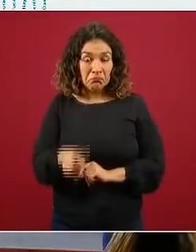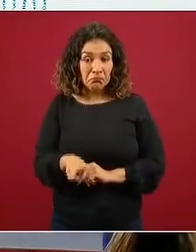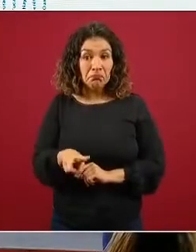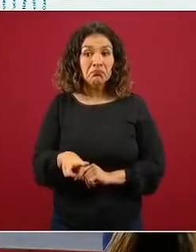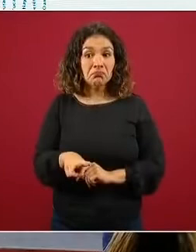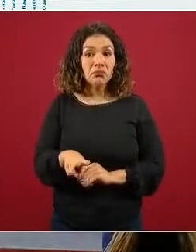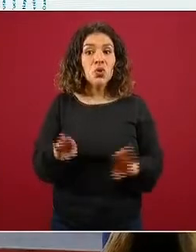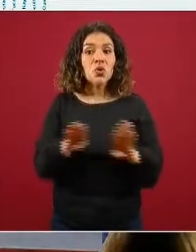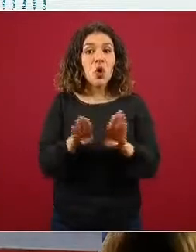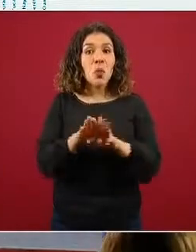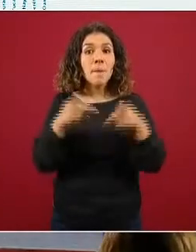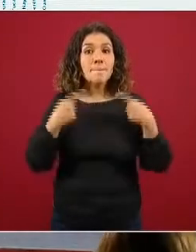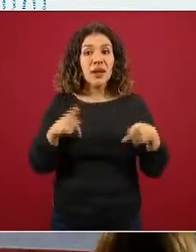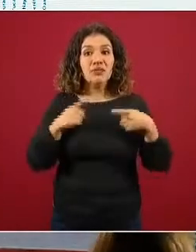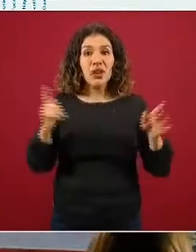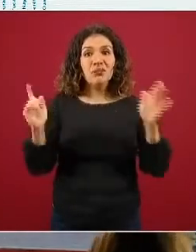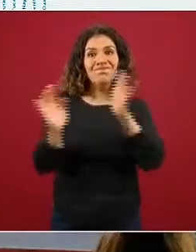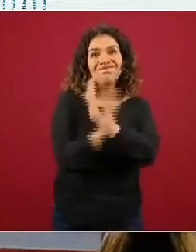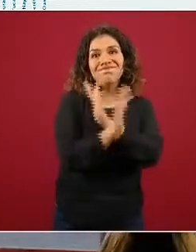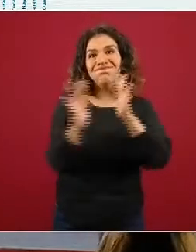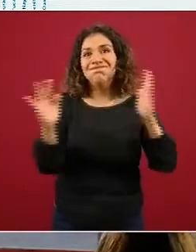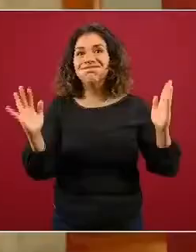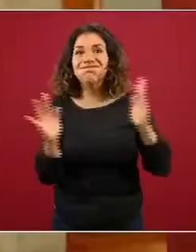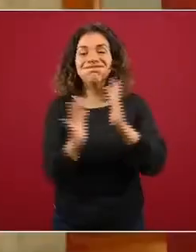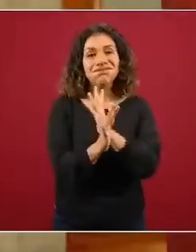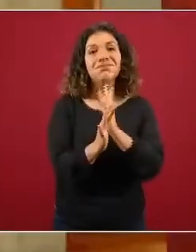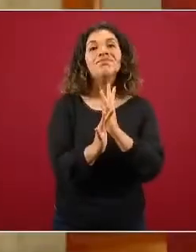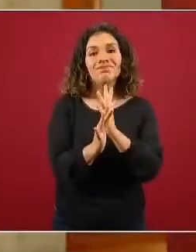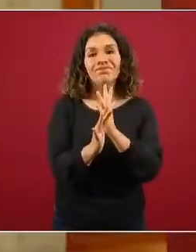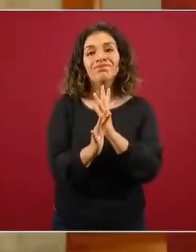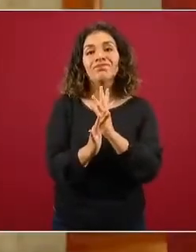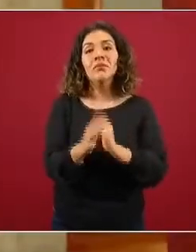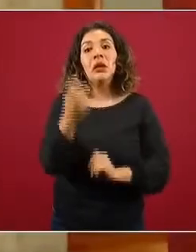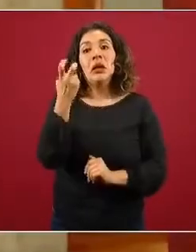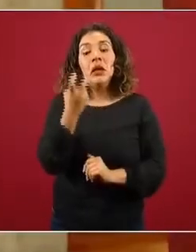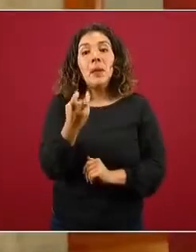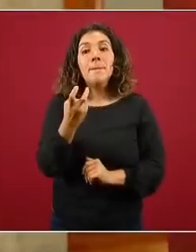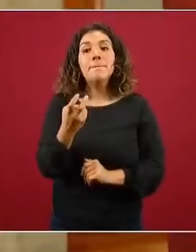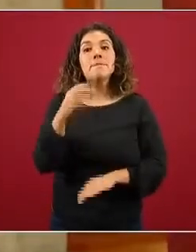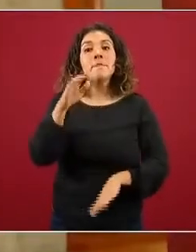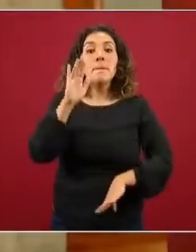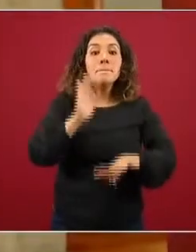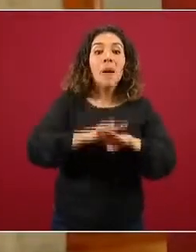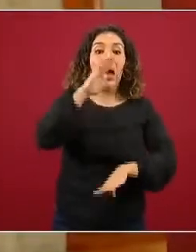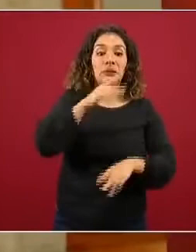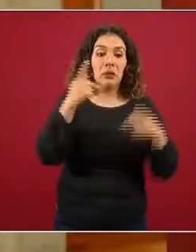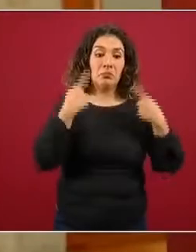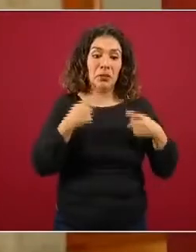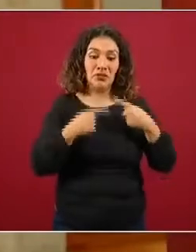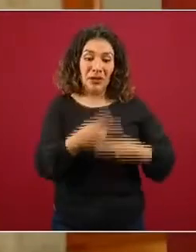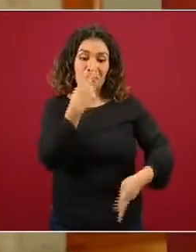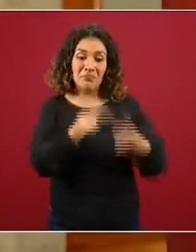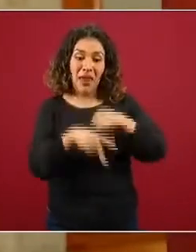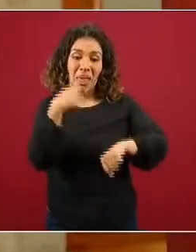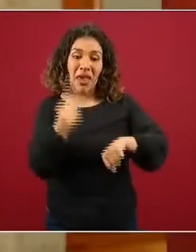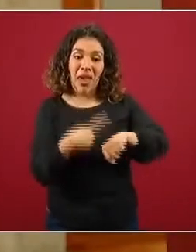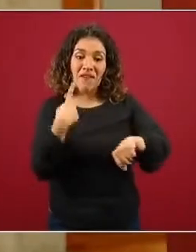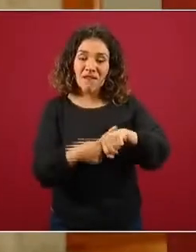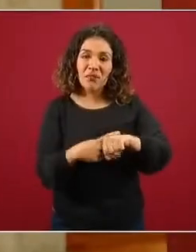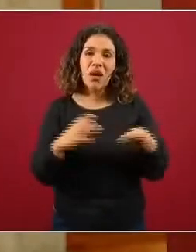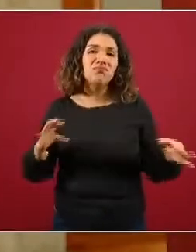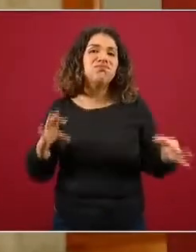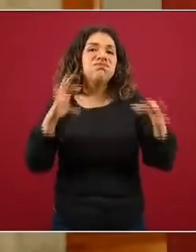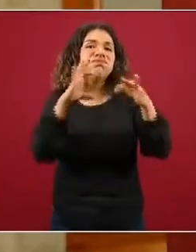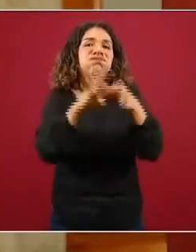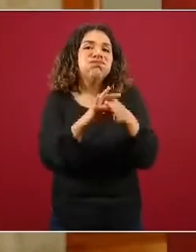la movilidad y el incremento o decremento de casos han tenido una relación